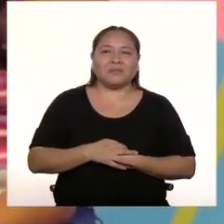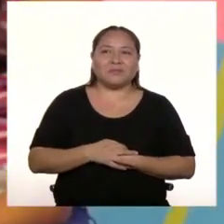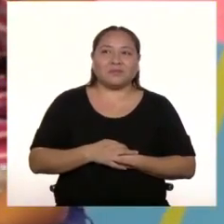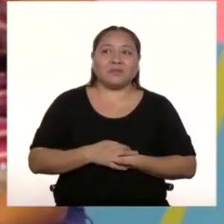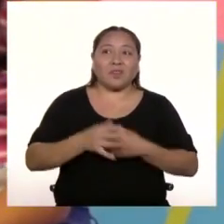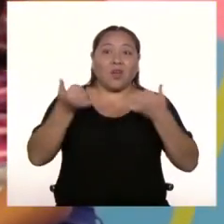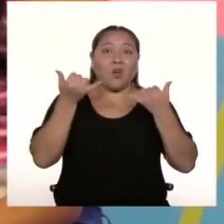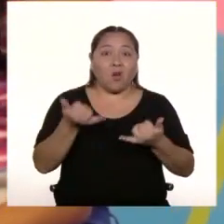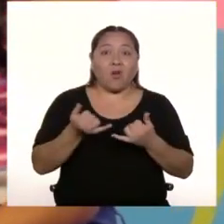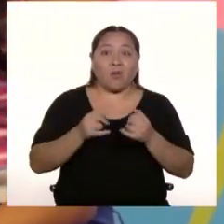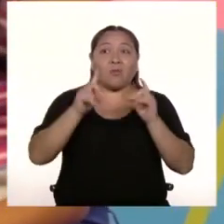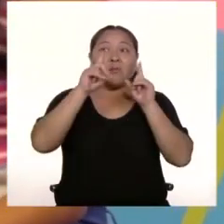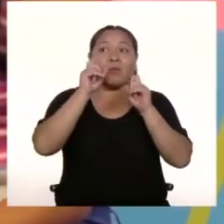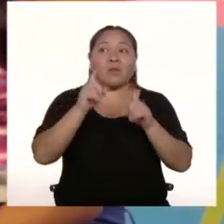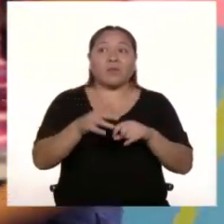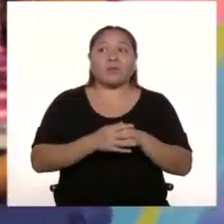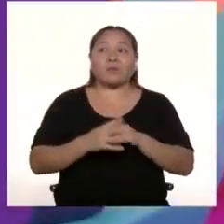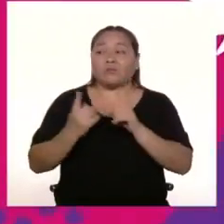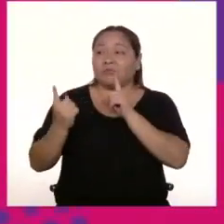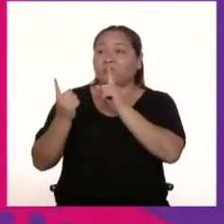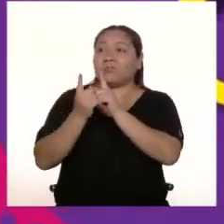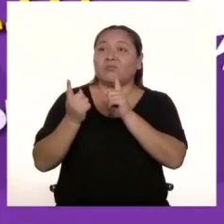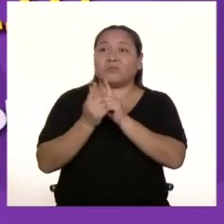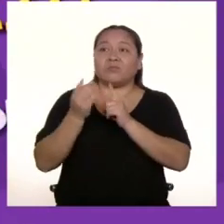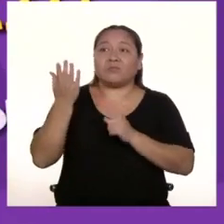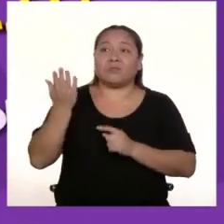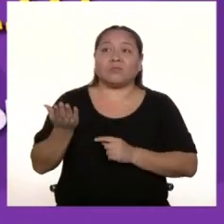Hoy en Pregunta Tag estamos con Ako